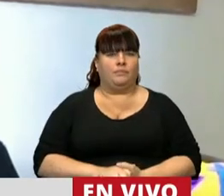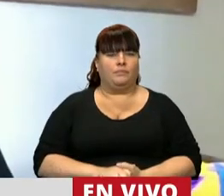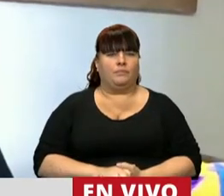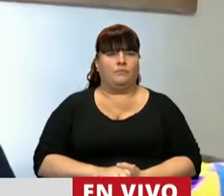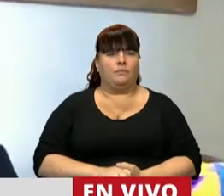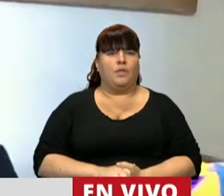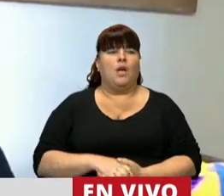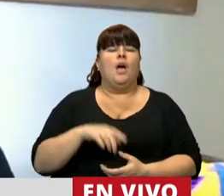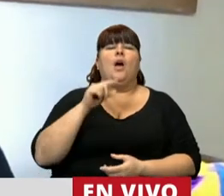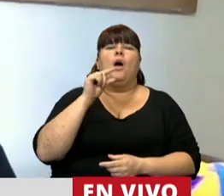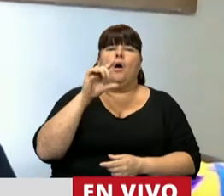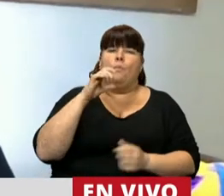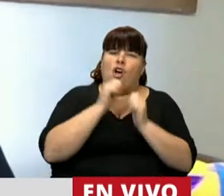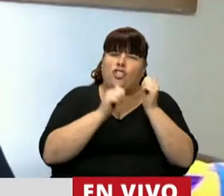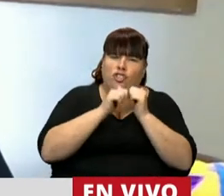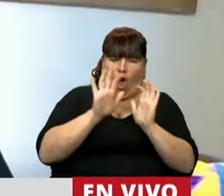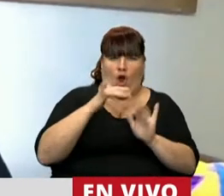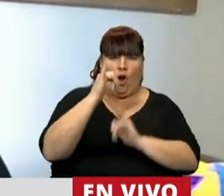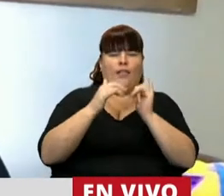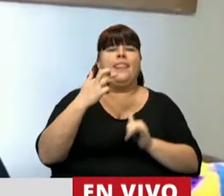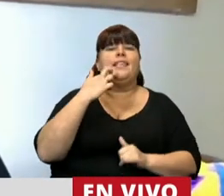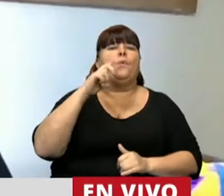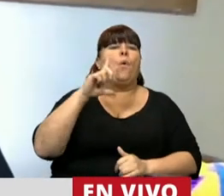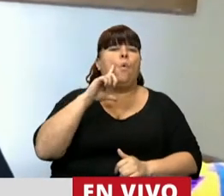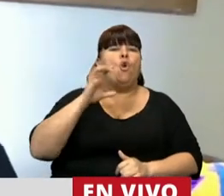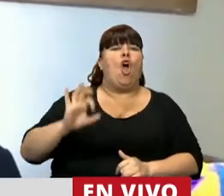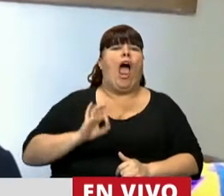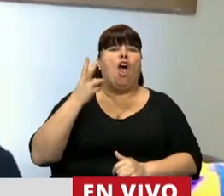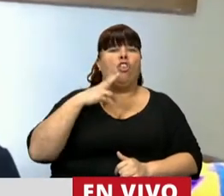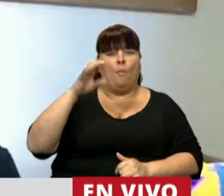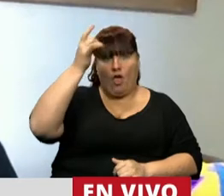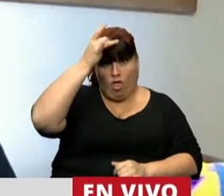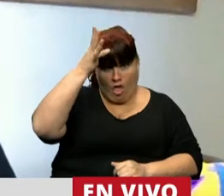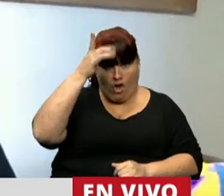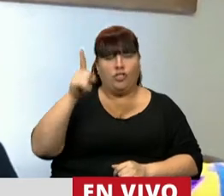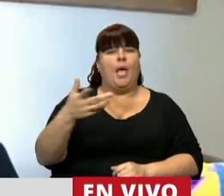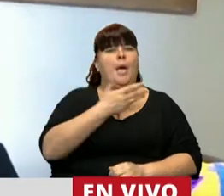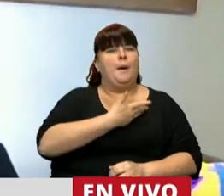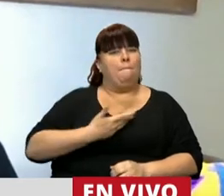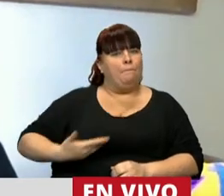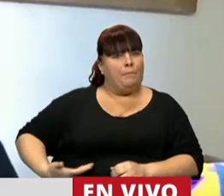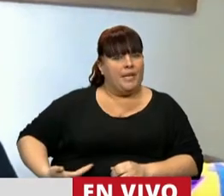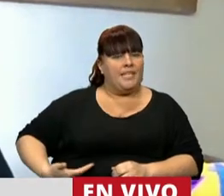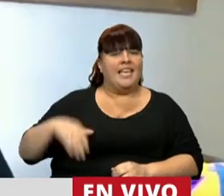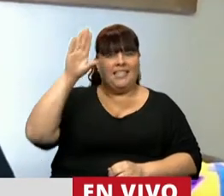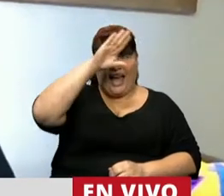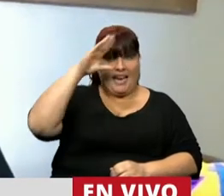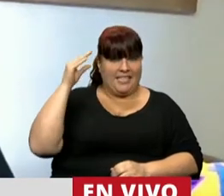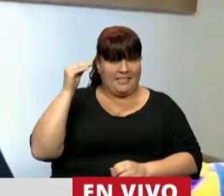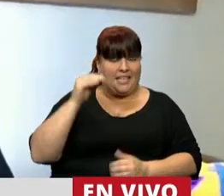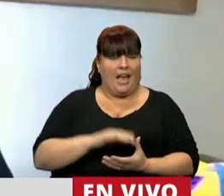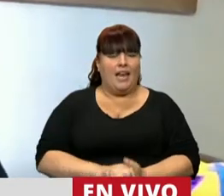Un poco de historia. El 19 de julio del 2012, la presidenta Cristina